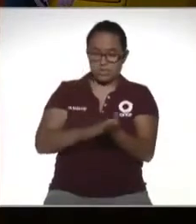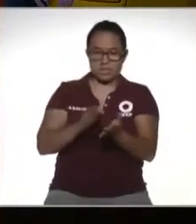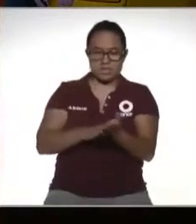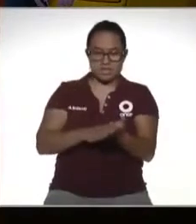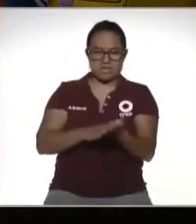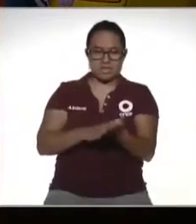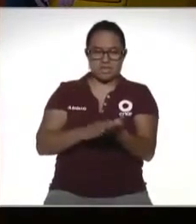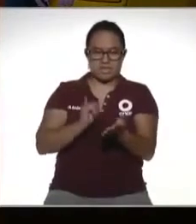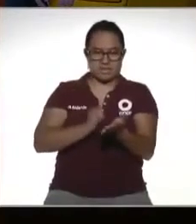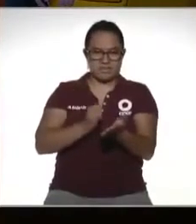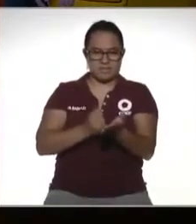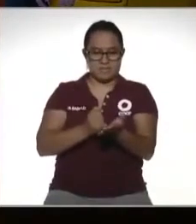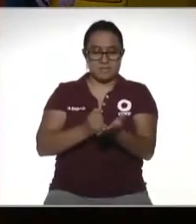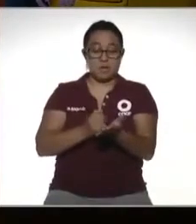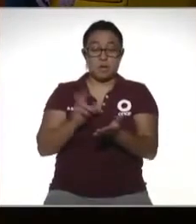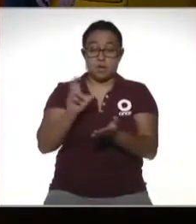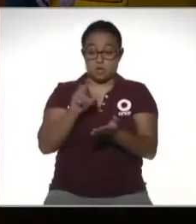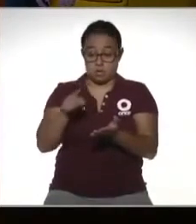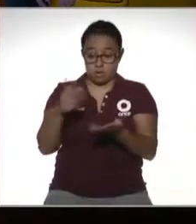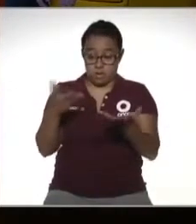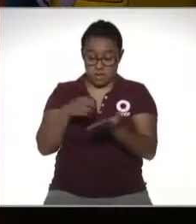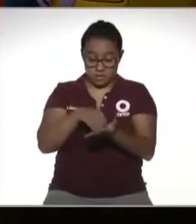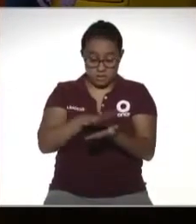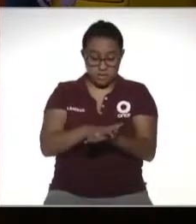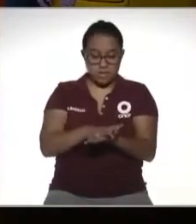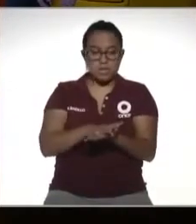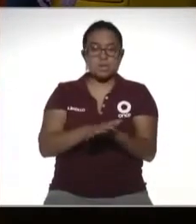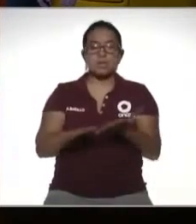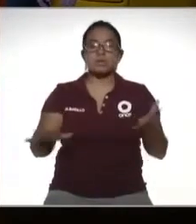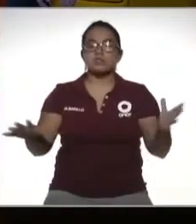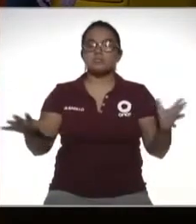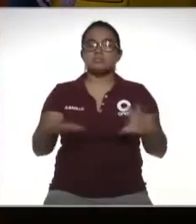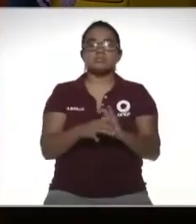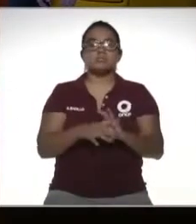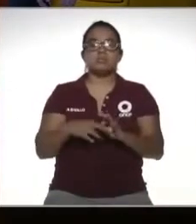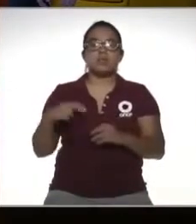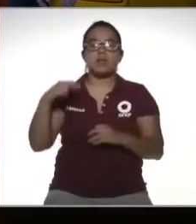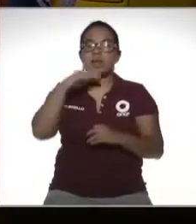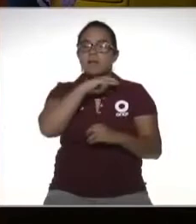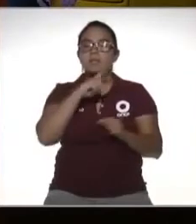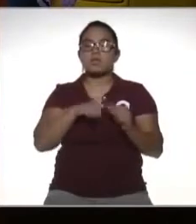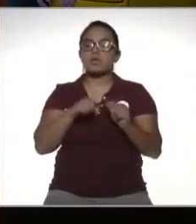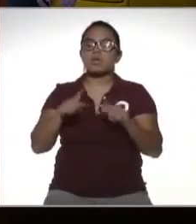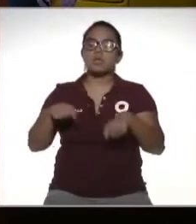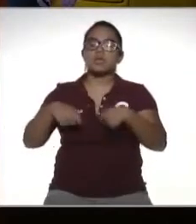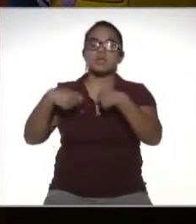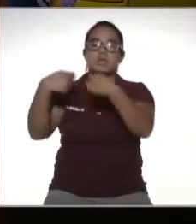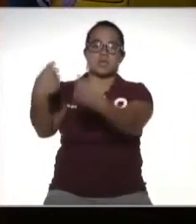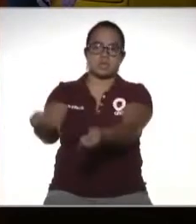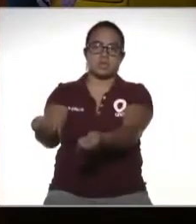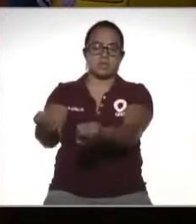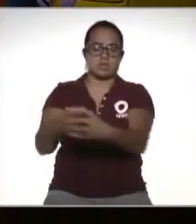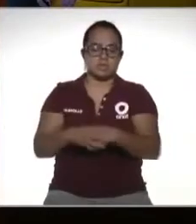fiscales en el momento de que se expiden se vinculan directamente con quien los recibe a veces